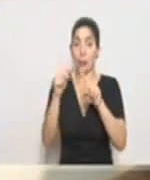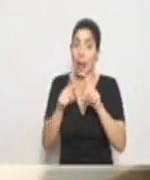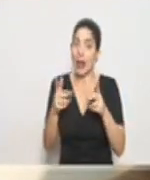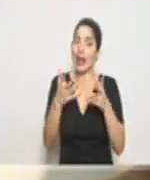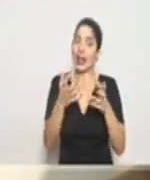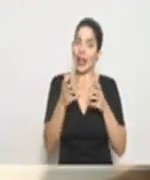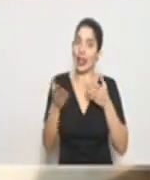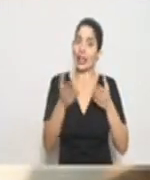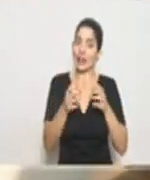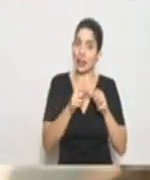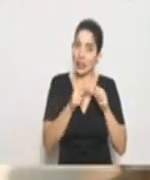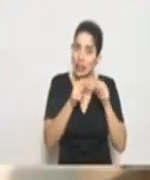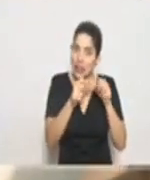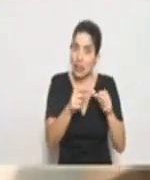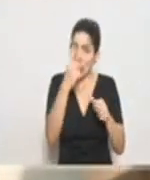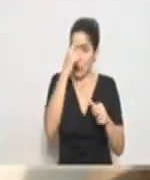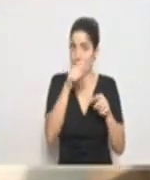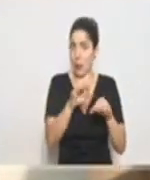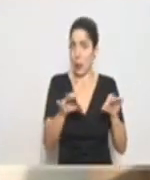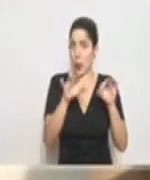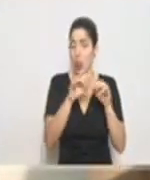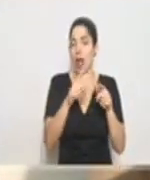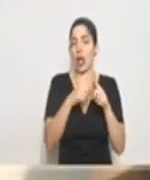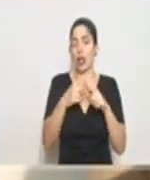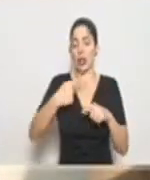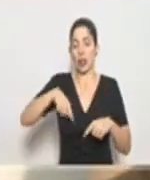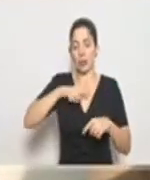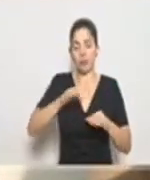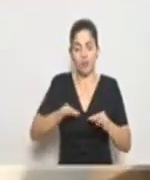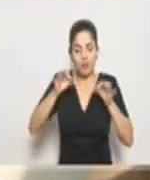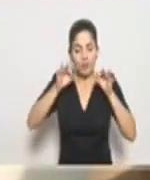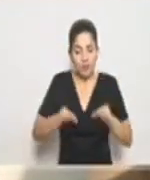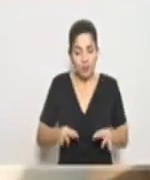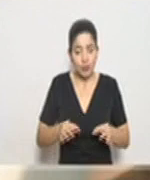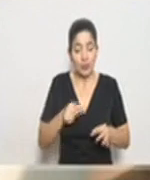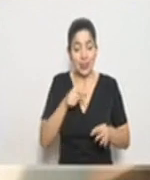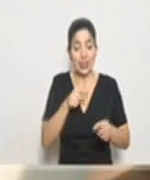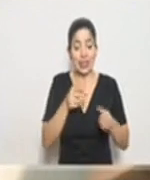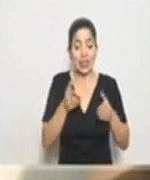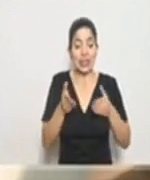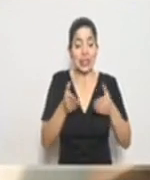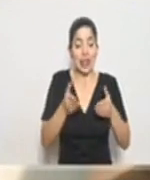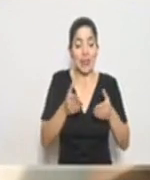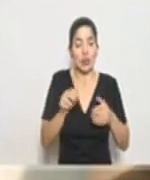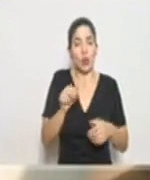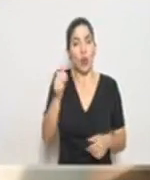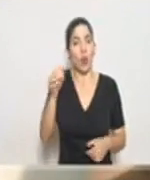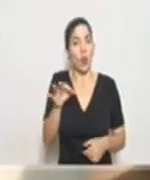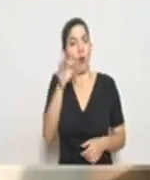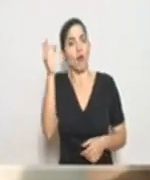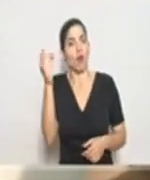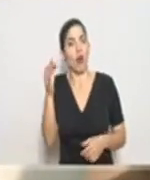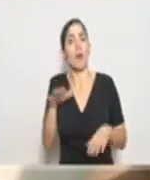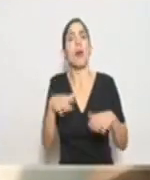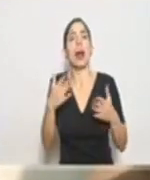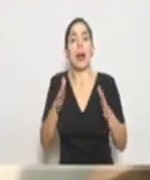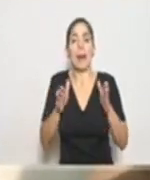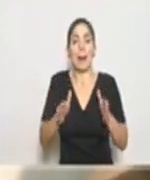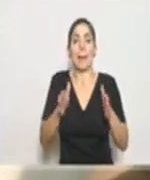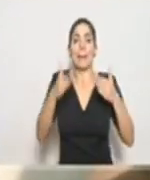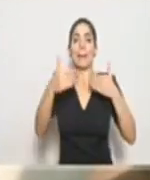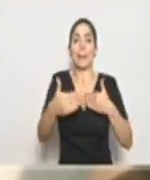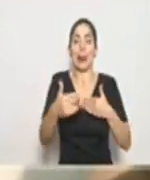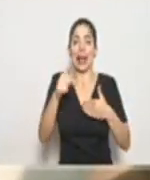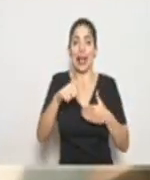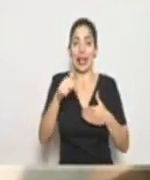como decía, es esencial, hemos tomado la decisión de dar este servicio de otra manera, que es repartiendo paquetes